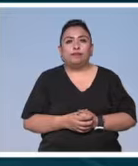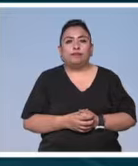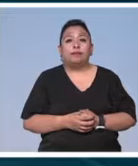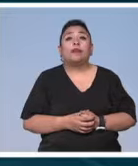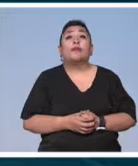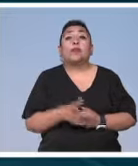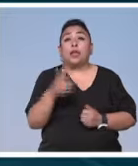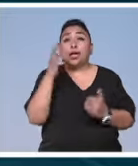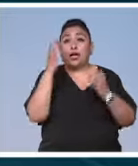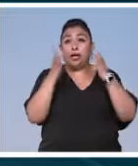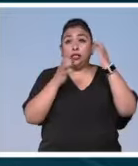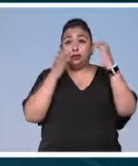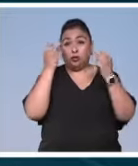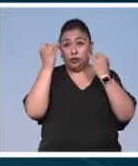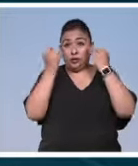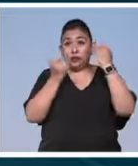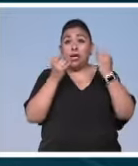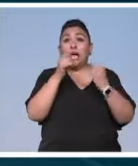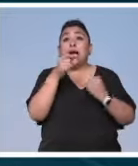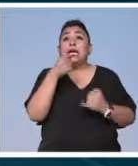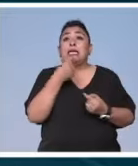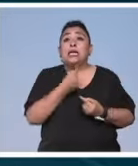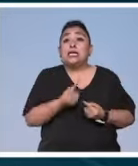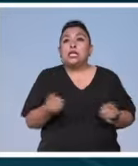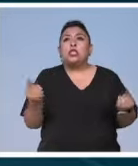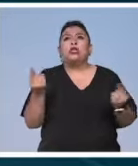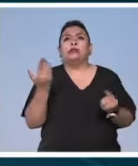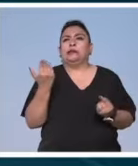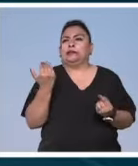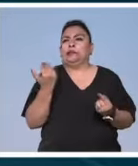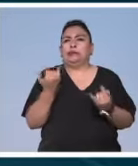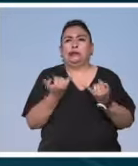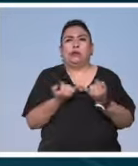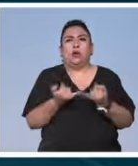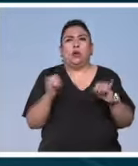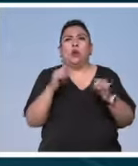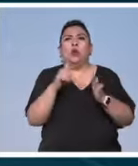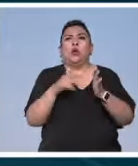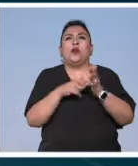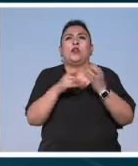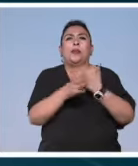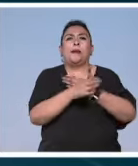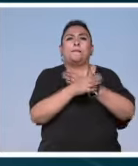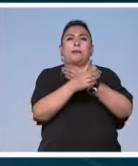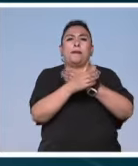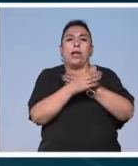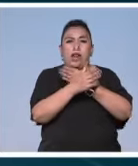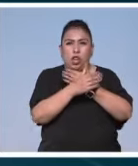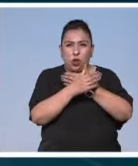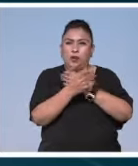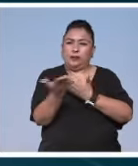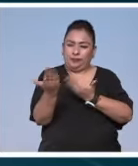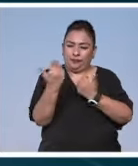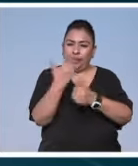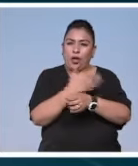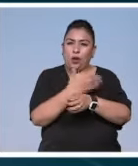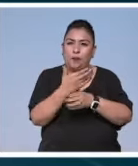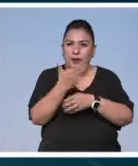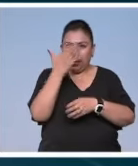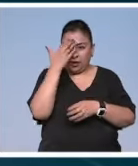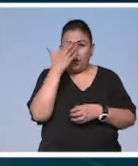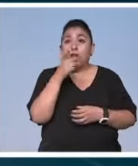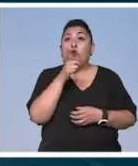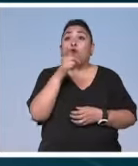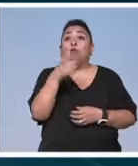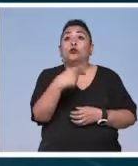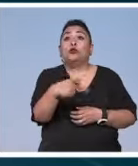una exposición creada por y para niños acaba de ser recientemente inaugurada en el Papalote Museo del Niño acompáñame a conocer ilumina